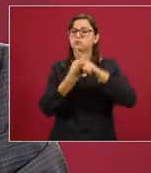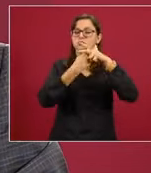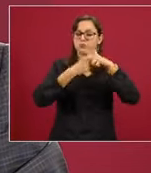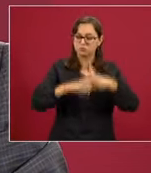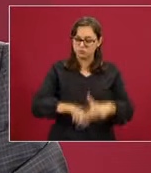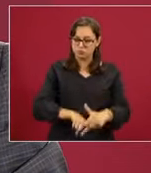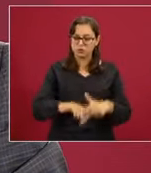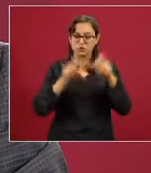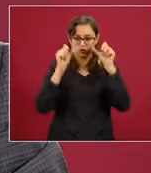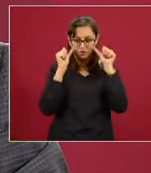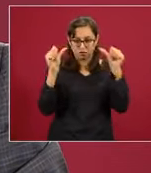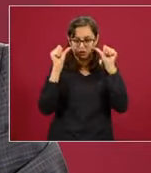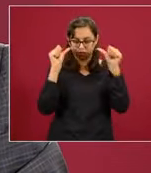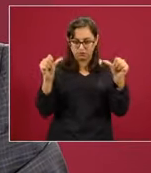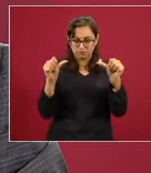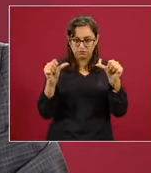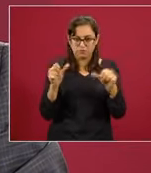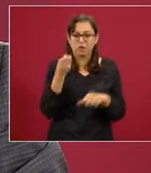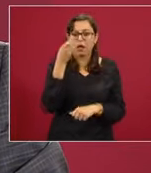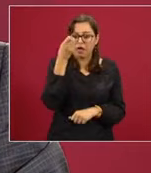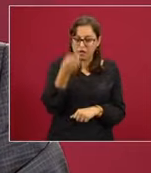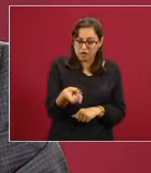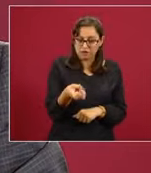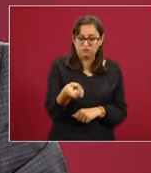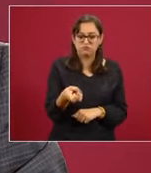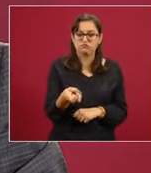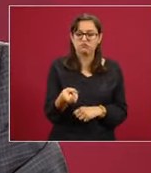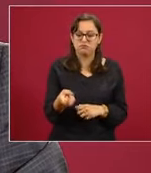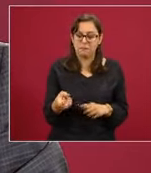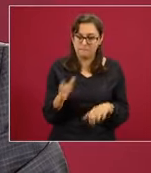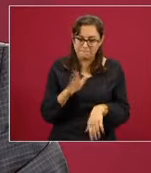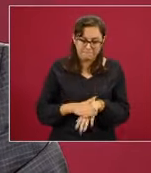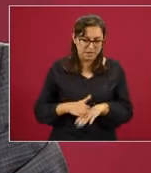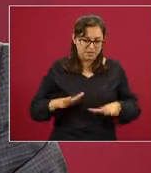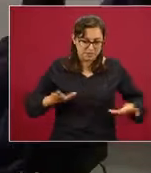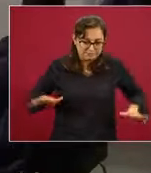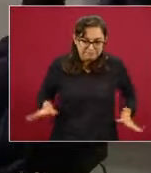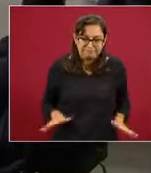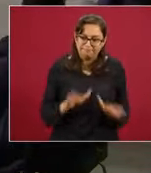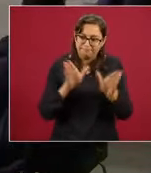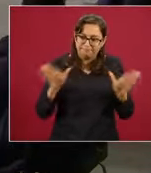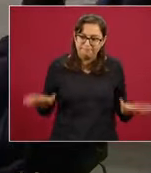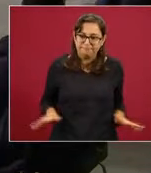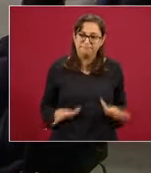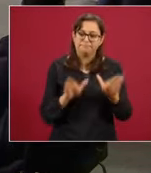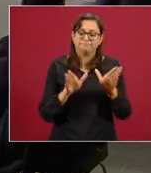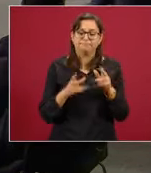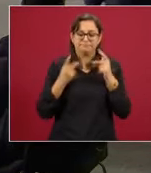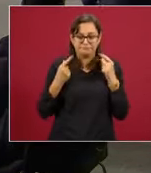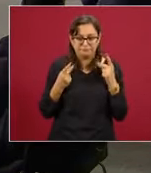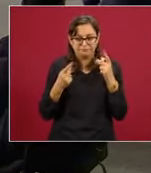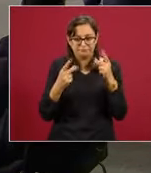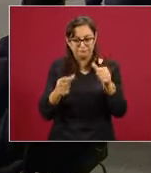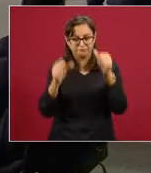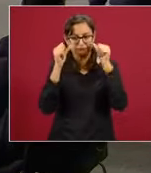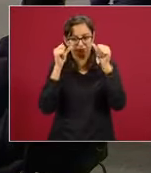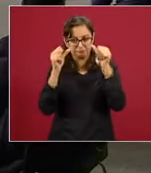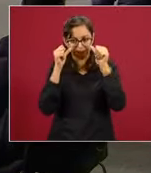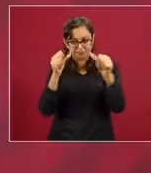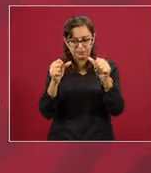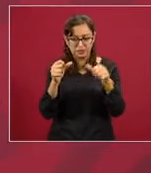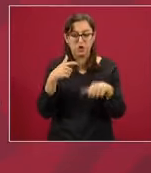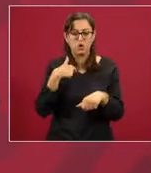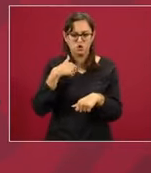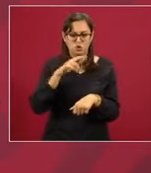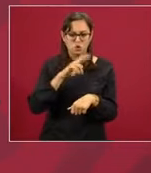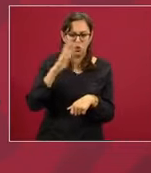se ha hecho una potenciación de la atención primaria a la salud. Yo reconozco que alguno de